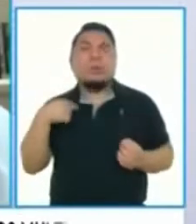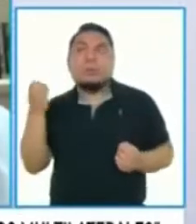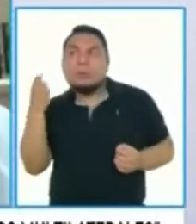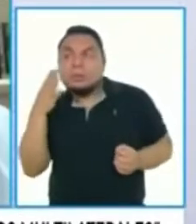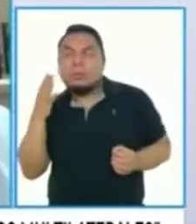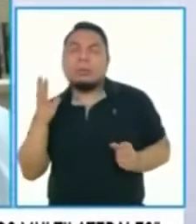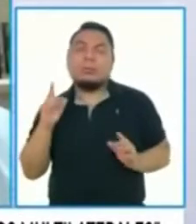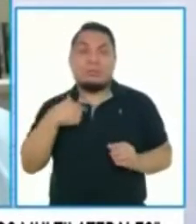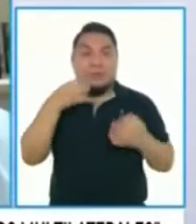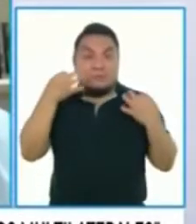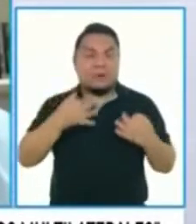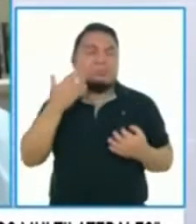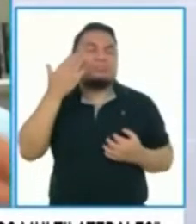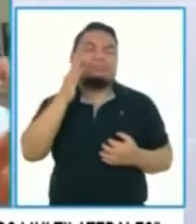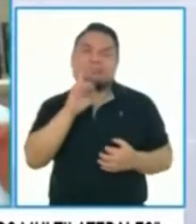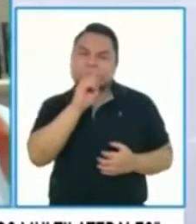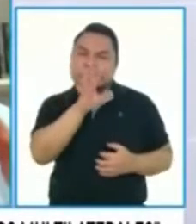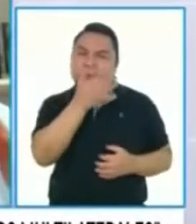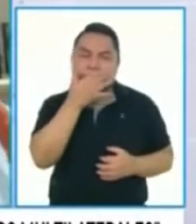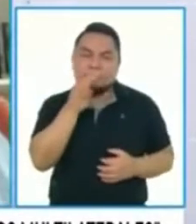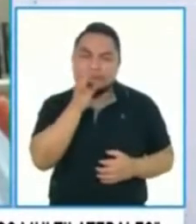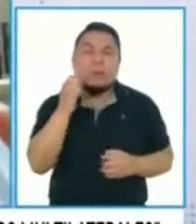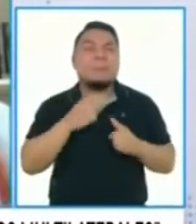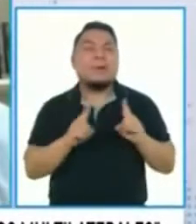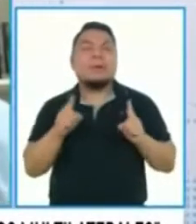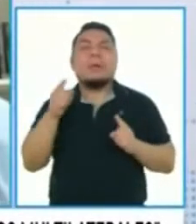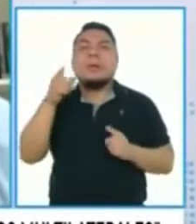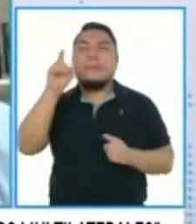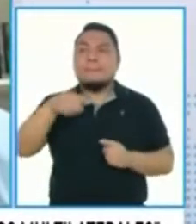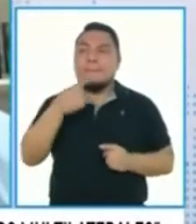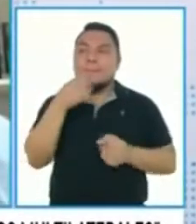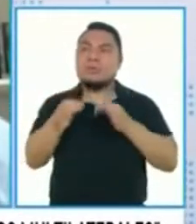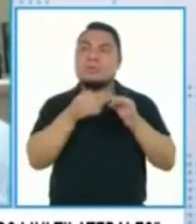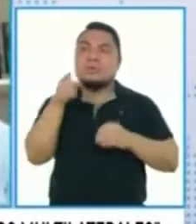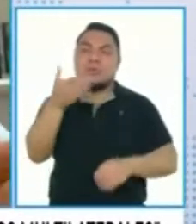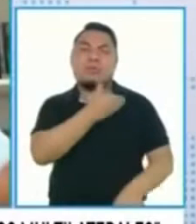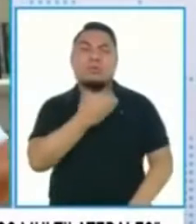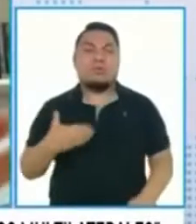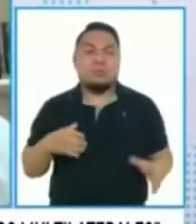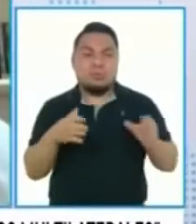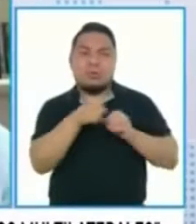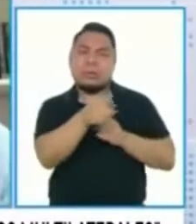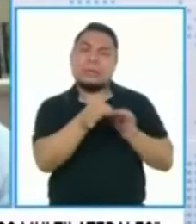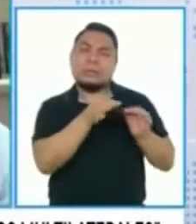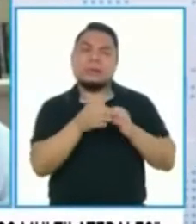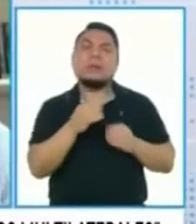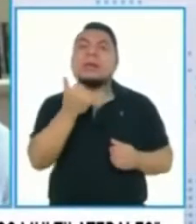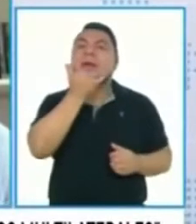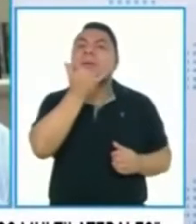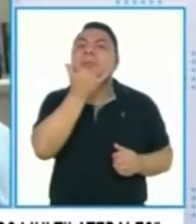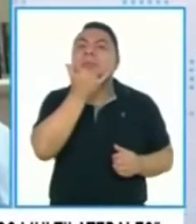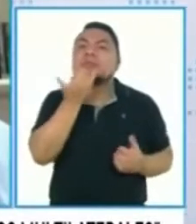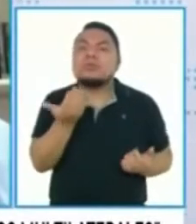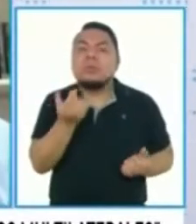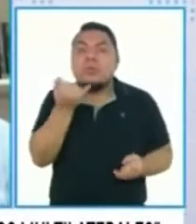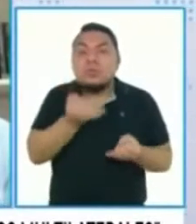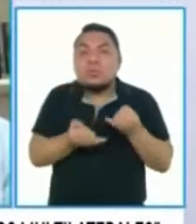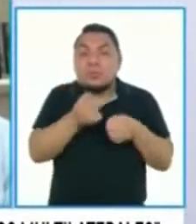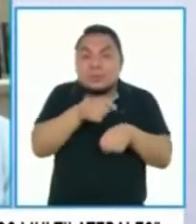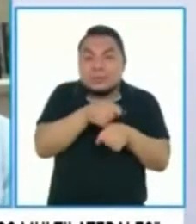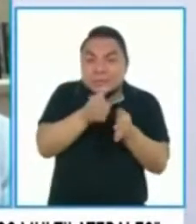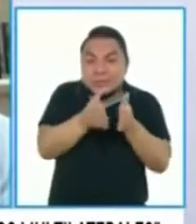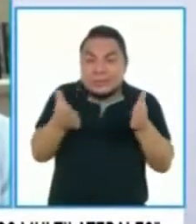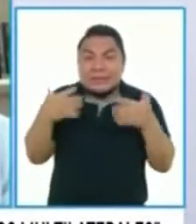Yo creo que es algo que se nos debe explicar por parte del gobierno. ¿Qué pasó en el último tramo que